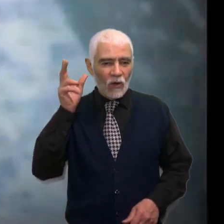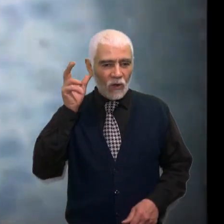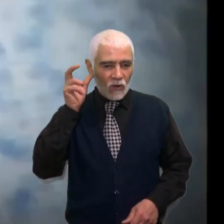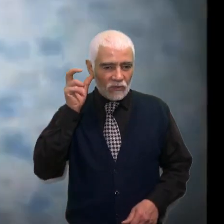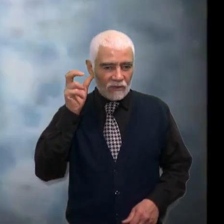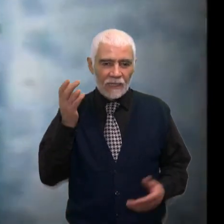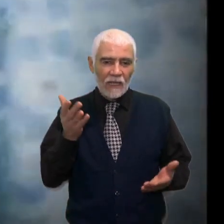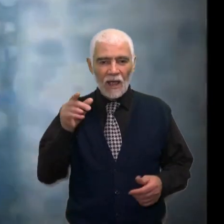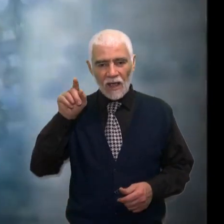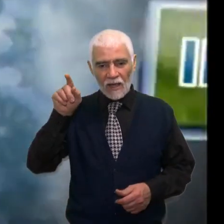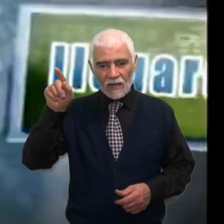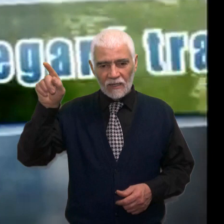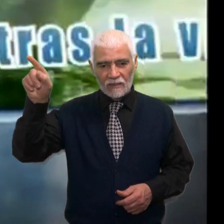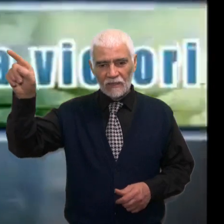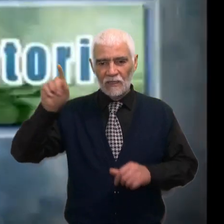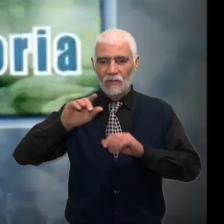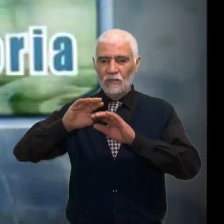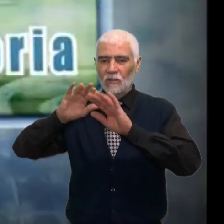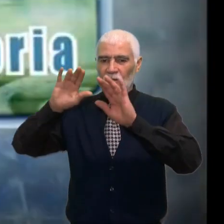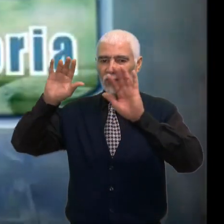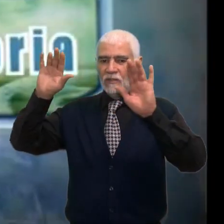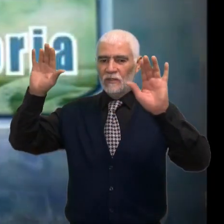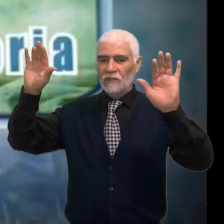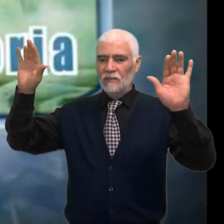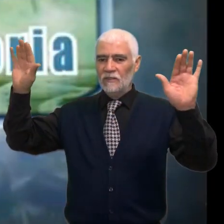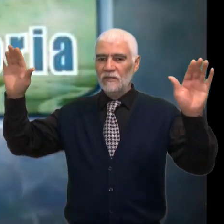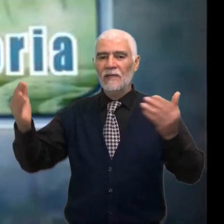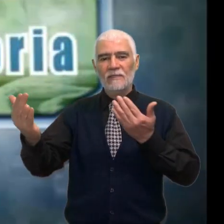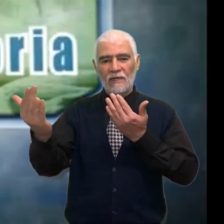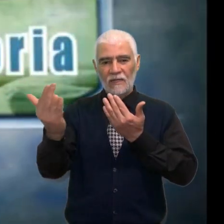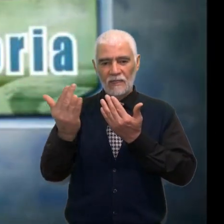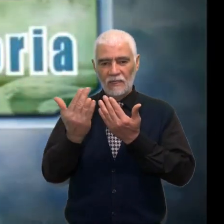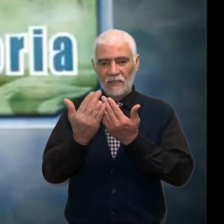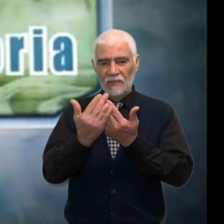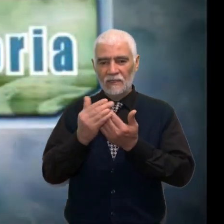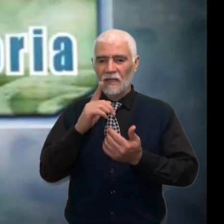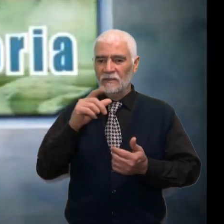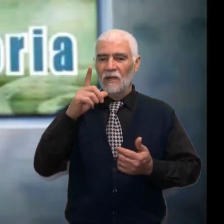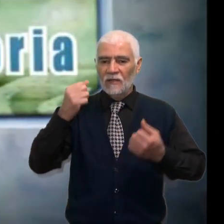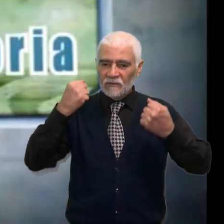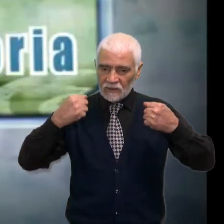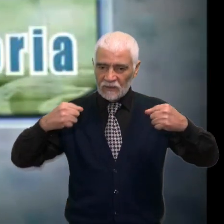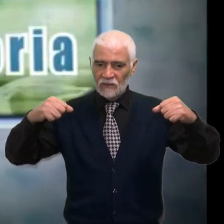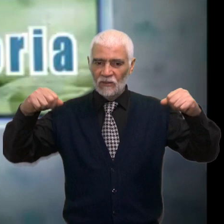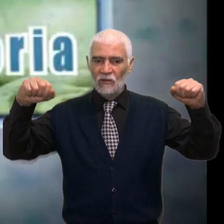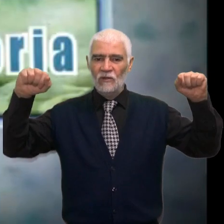Oí que aquella gloria Llegará tras la